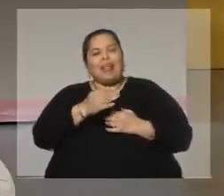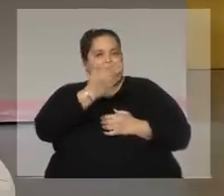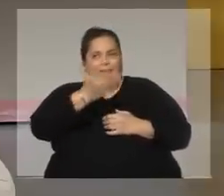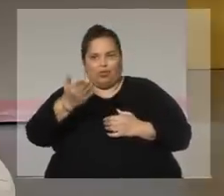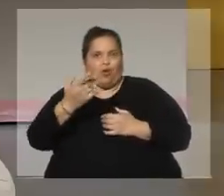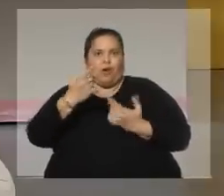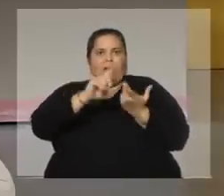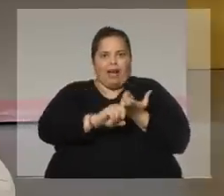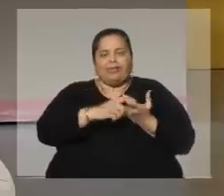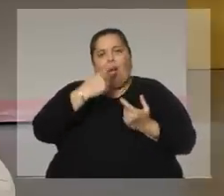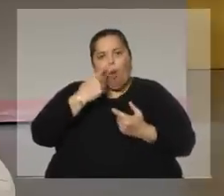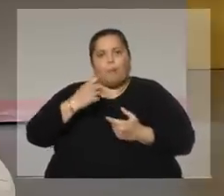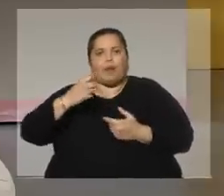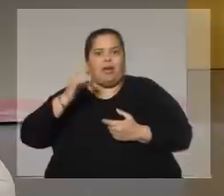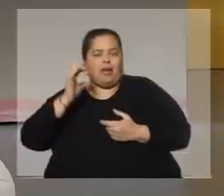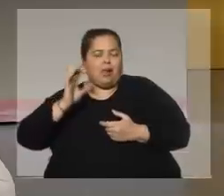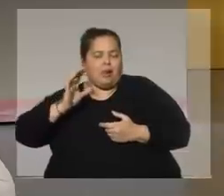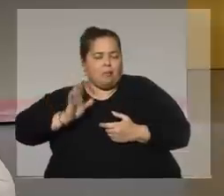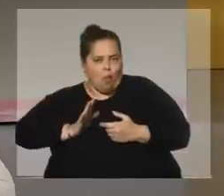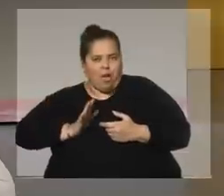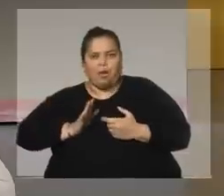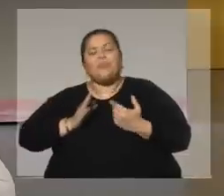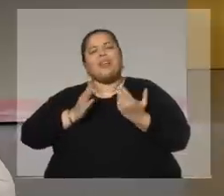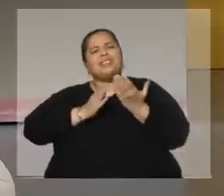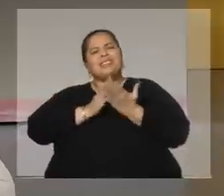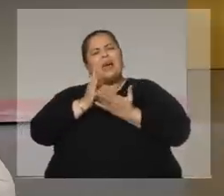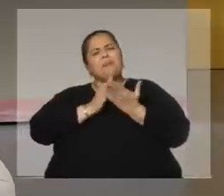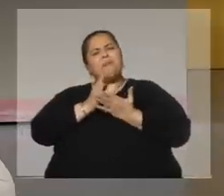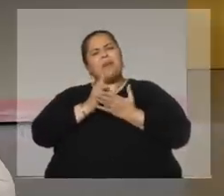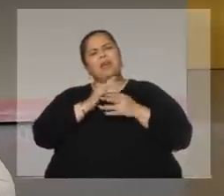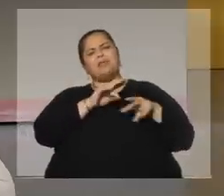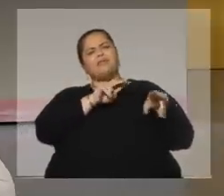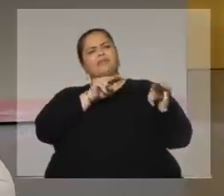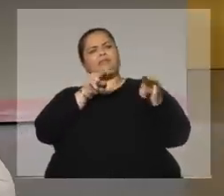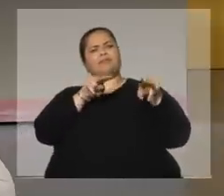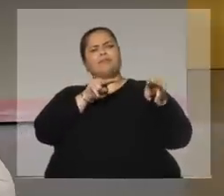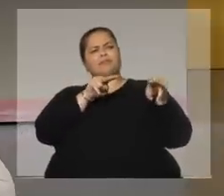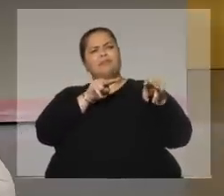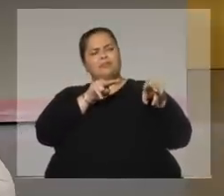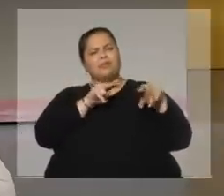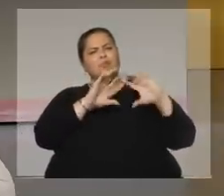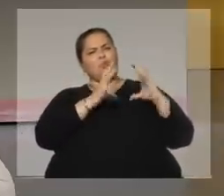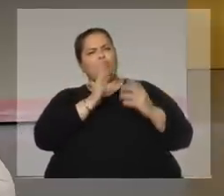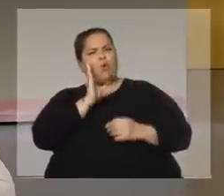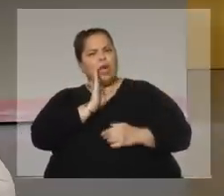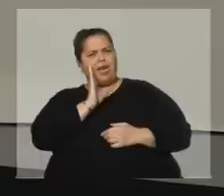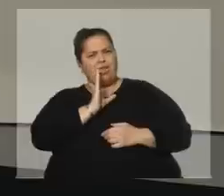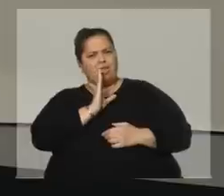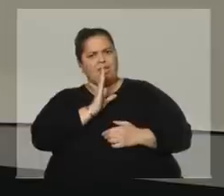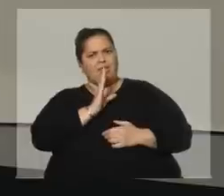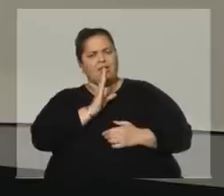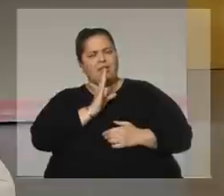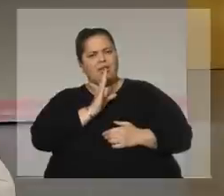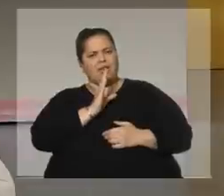es decir, siempre está mirando de forma solapada al mundo gay. Y te voy a explicar por qué. Cada vez